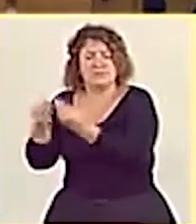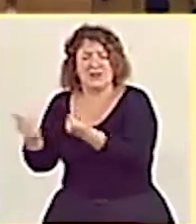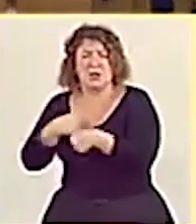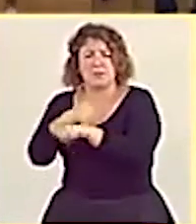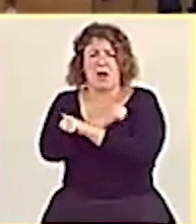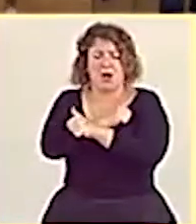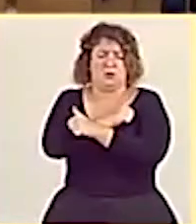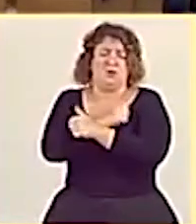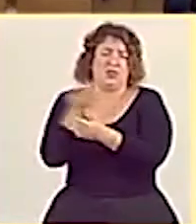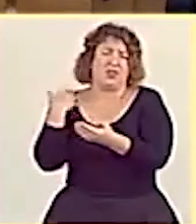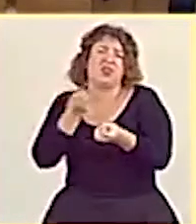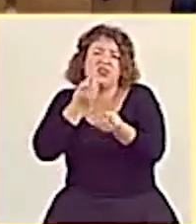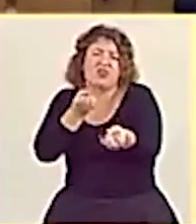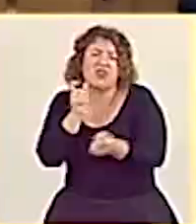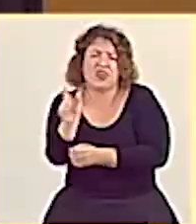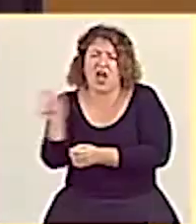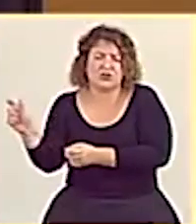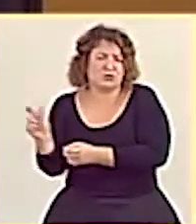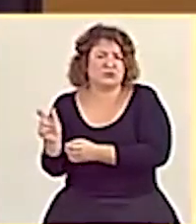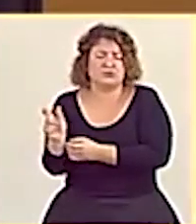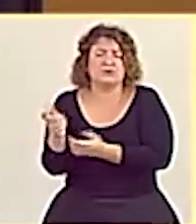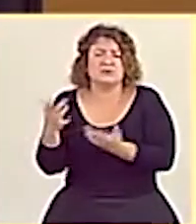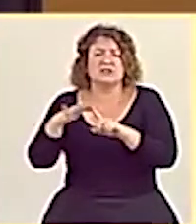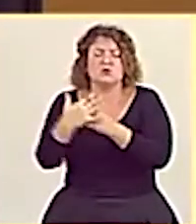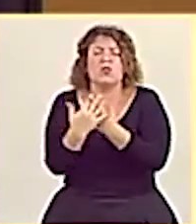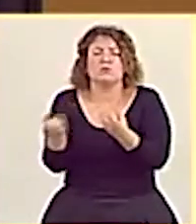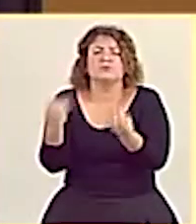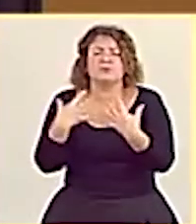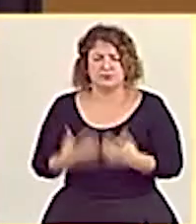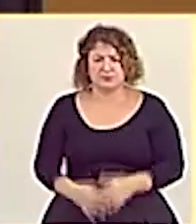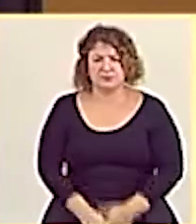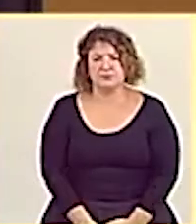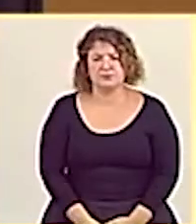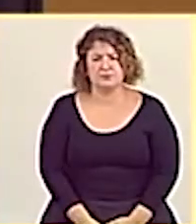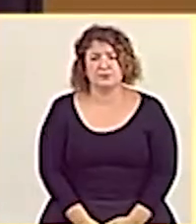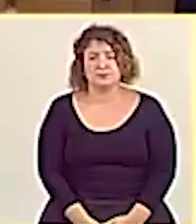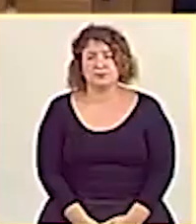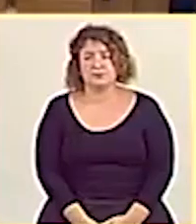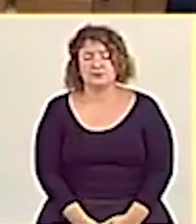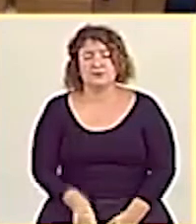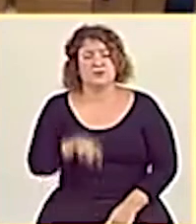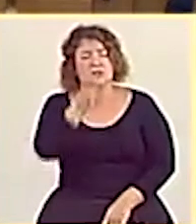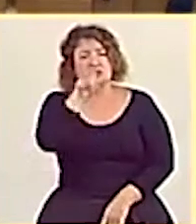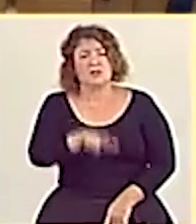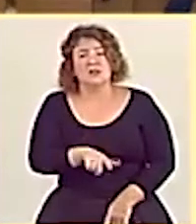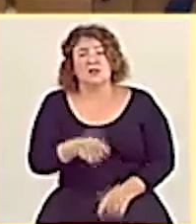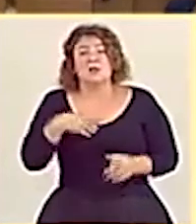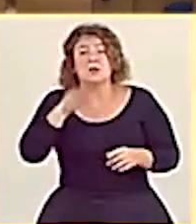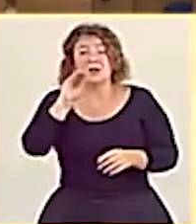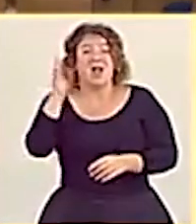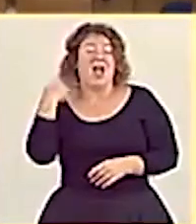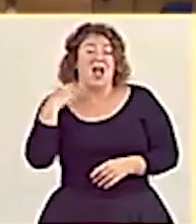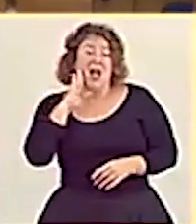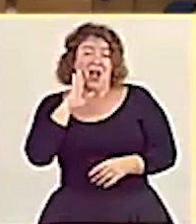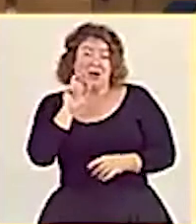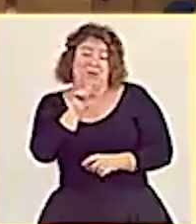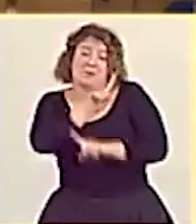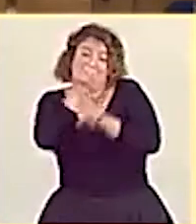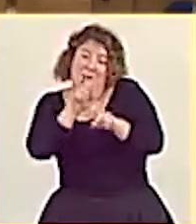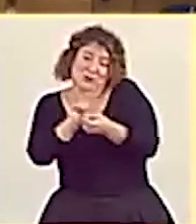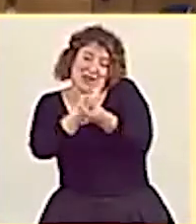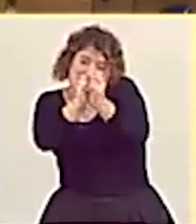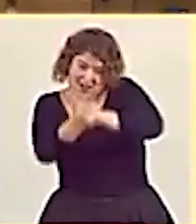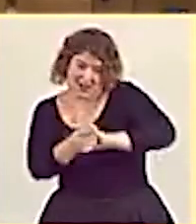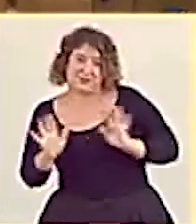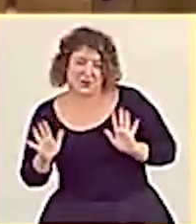Gracias, señoría. Señora ministra. Señora Roldán, ha cambiado usted la pregunta. Con todo le voy a contestar a la